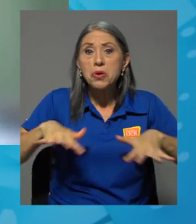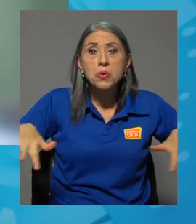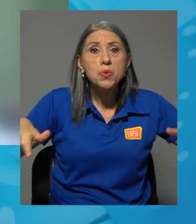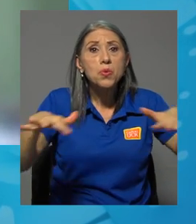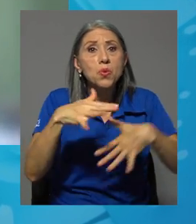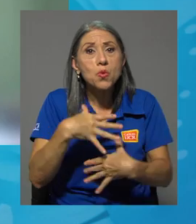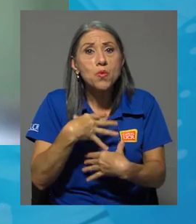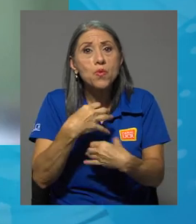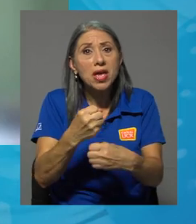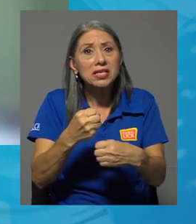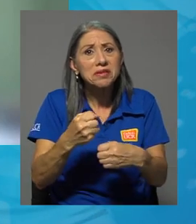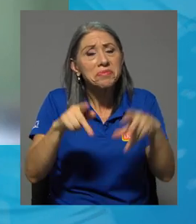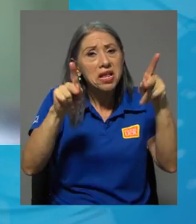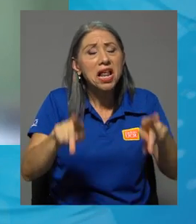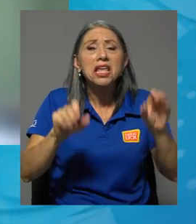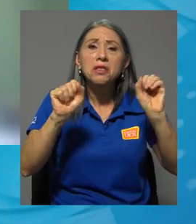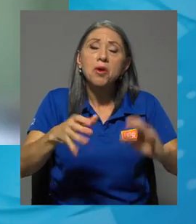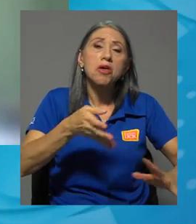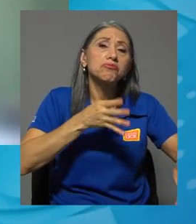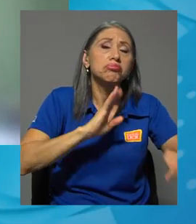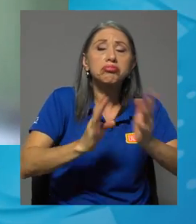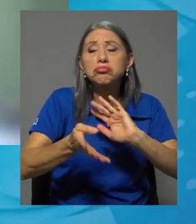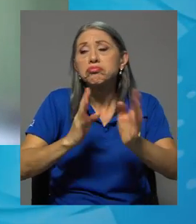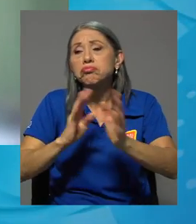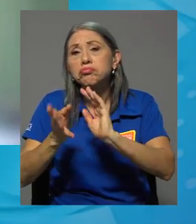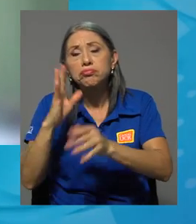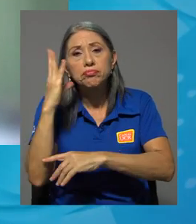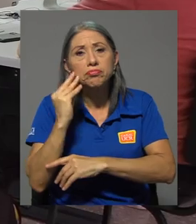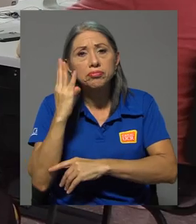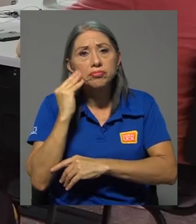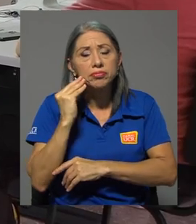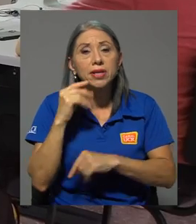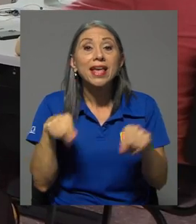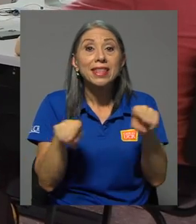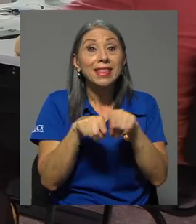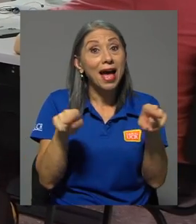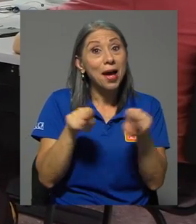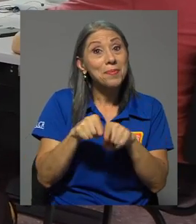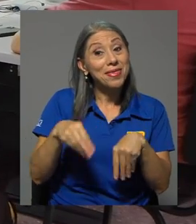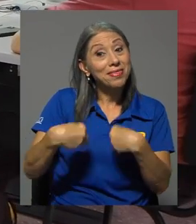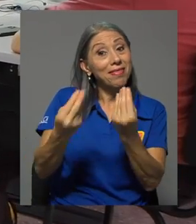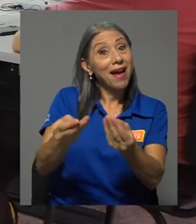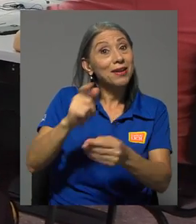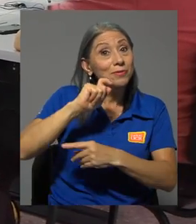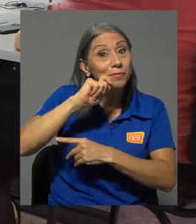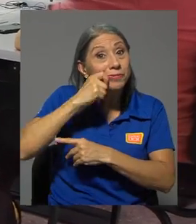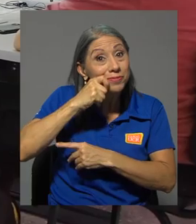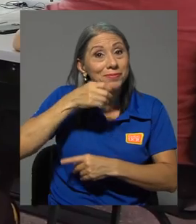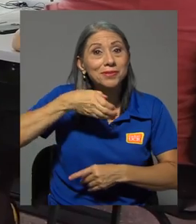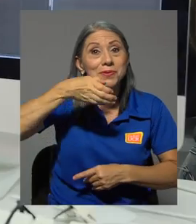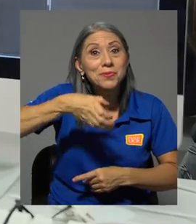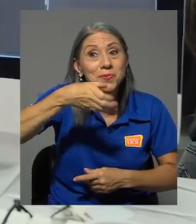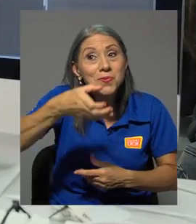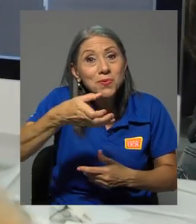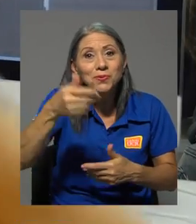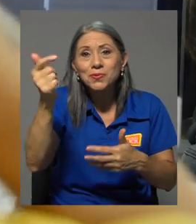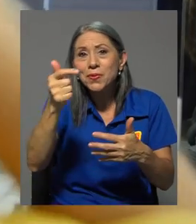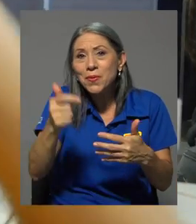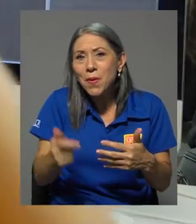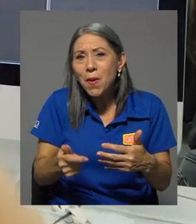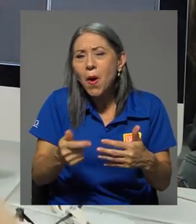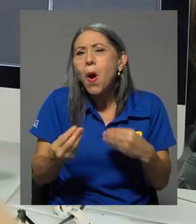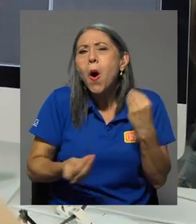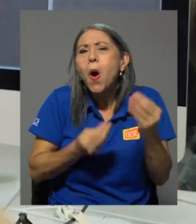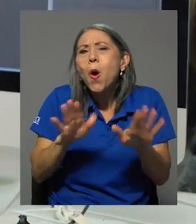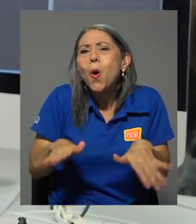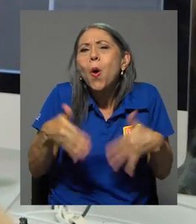confianza donde la gente pueda conversar sobre experiencias y también de dar tips, recursos, recomendaciones sobre cómo se puede